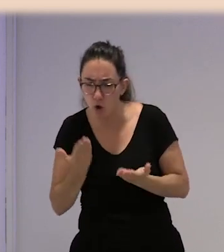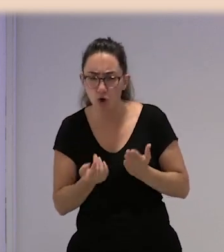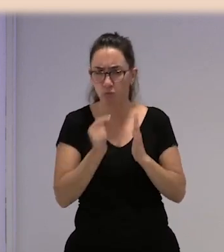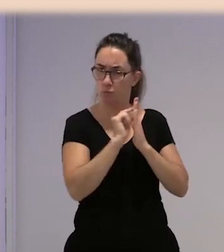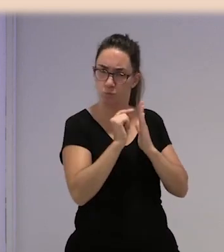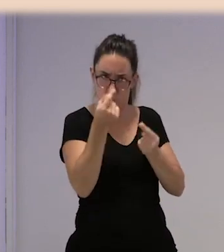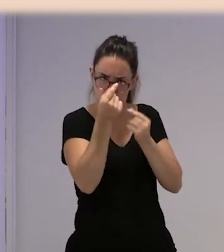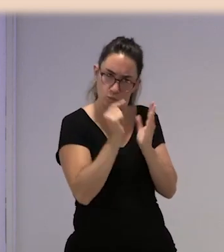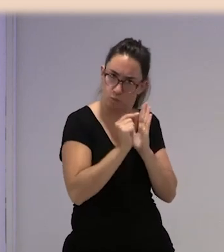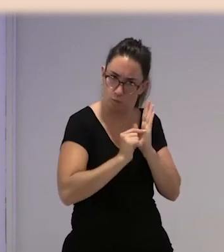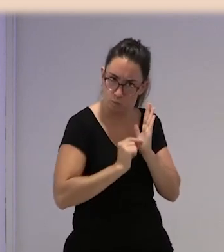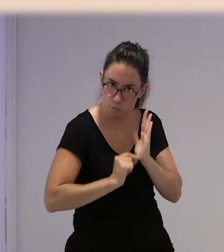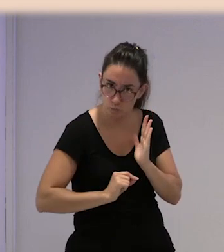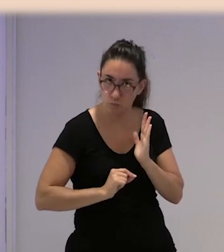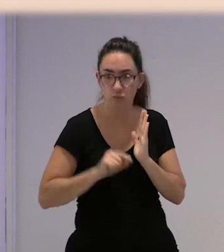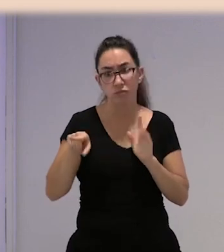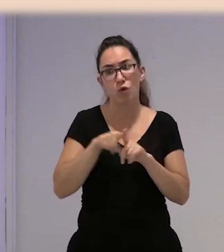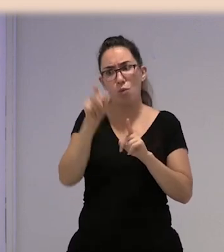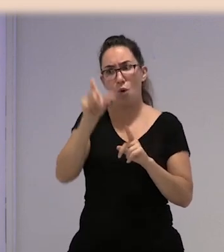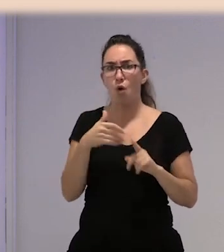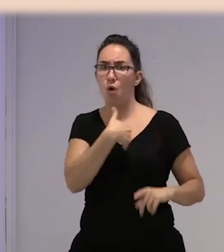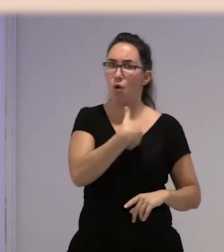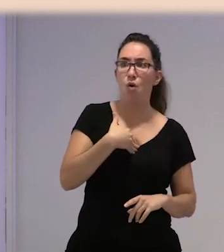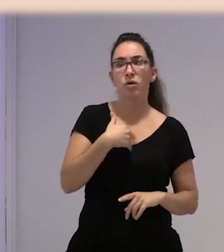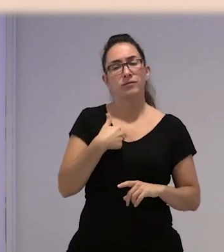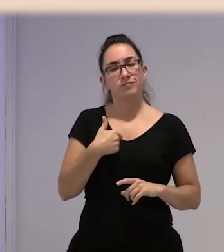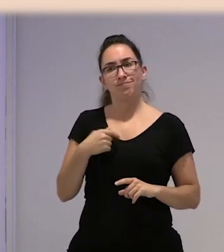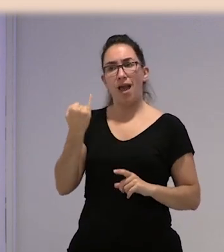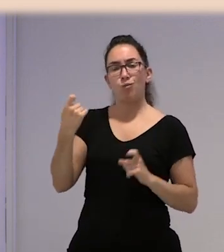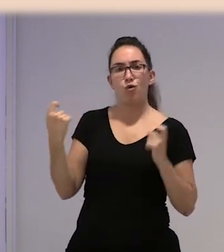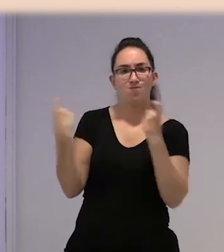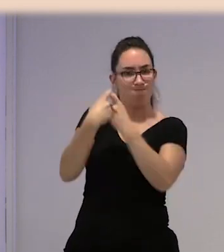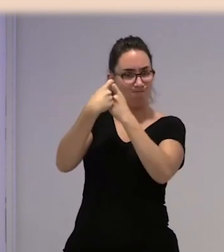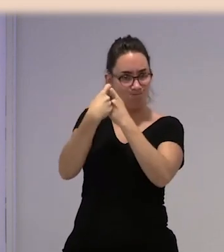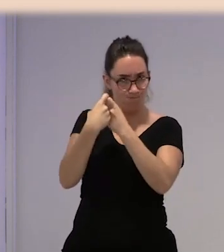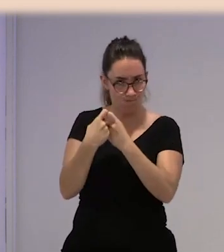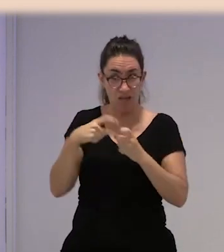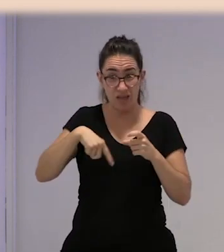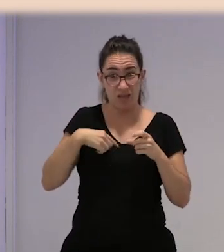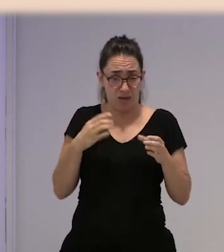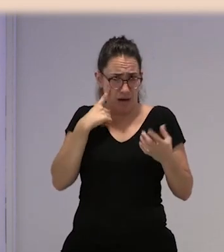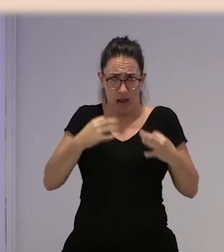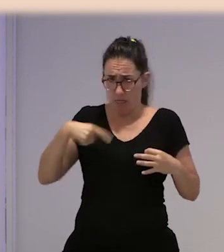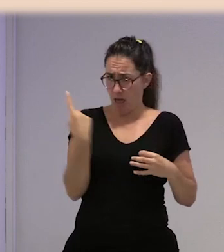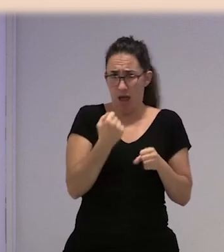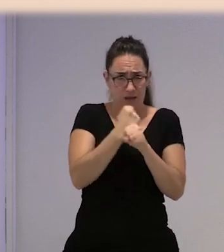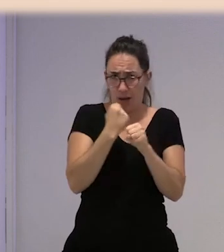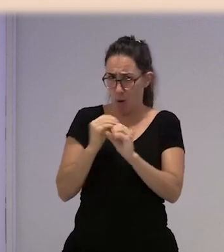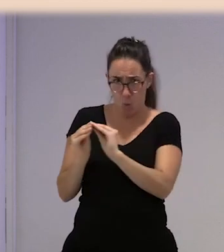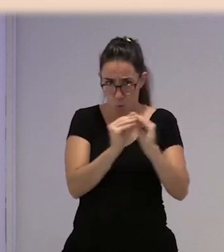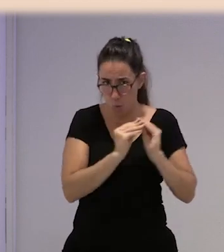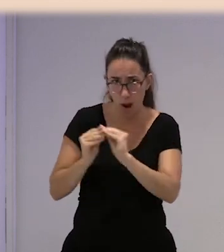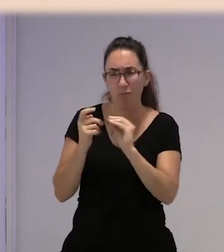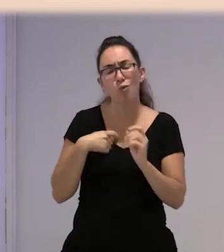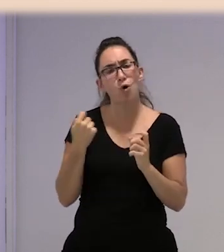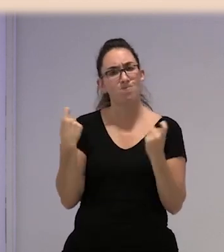y demás. Y esa es una postura también que nos enfrenta también dentro del mismo trabajo, ¿no? Porque, claro, bueno, a